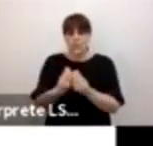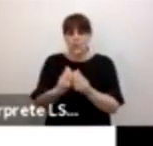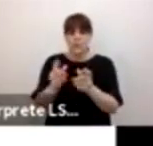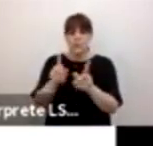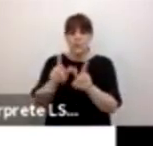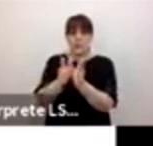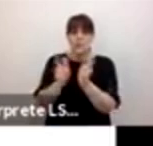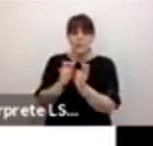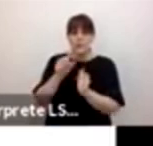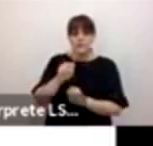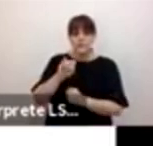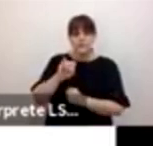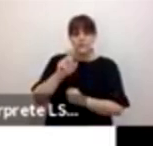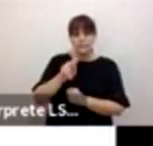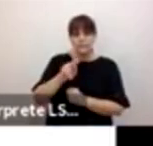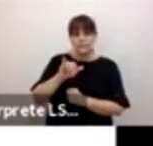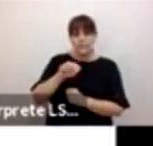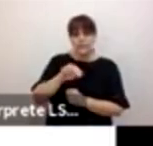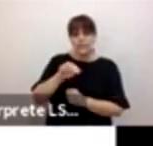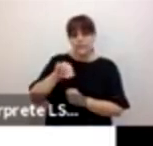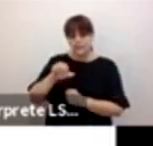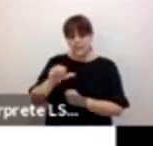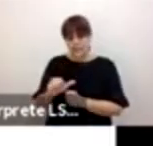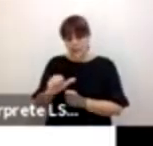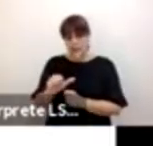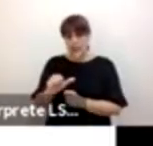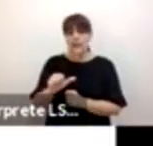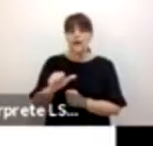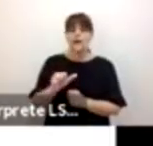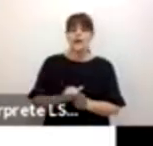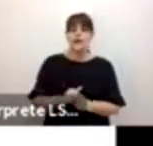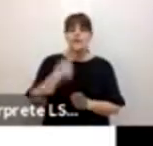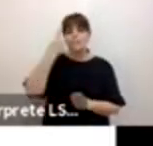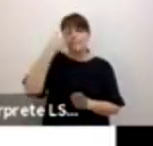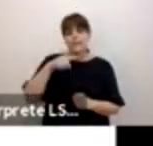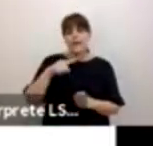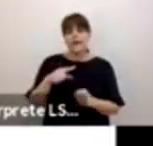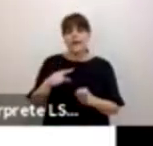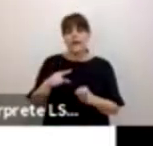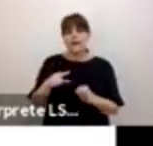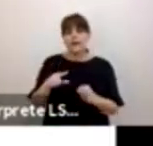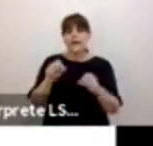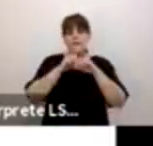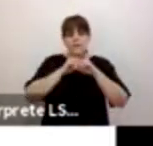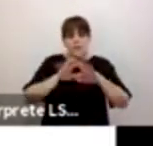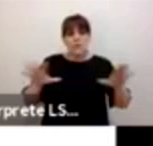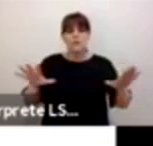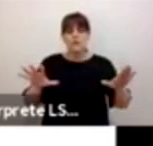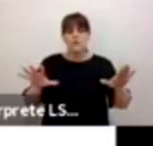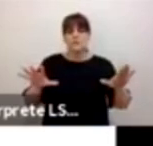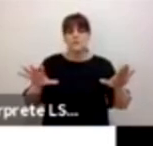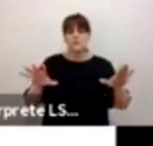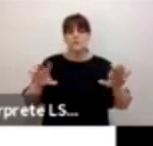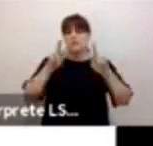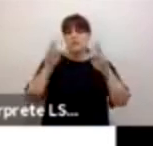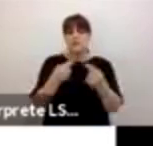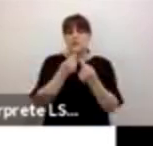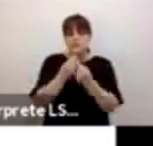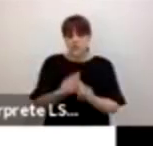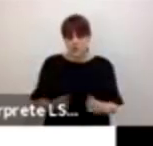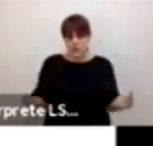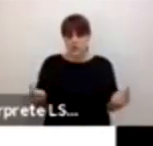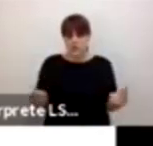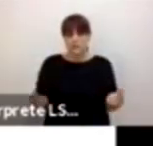hecho el Coneval para que contemos con información desagregada para las infancias. En segundo lugar,